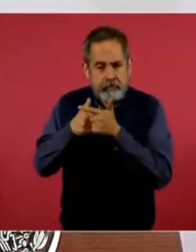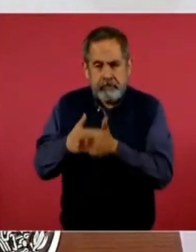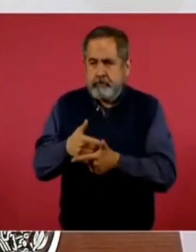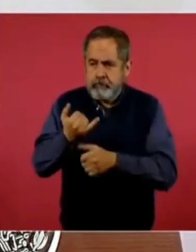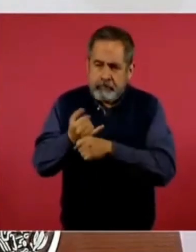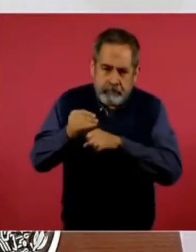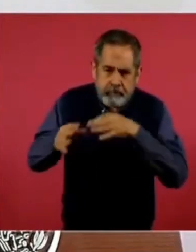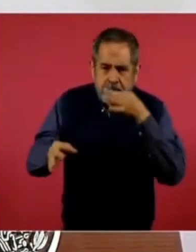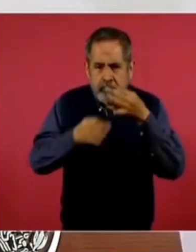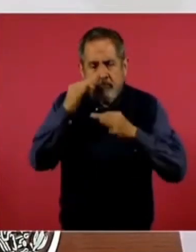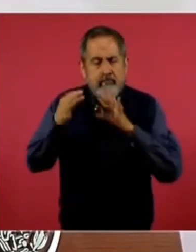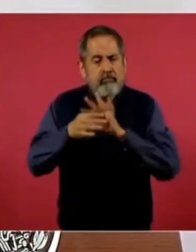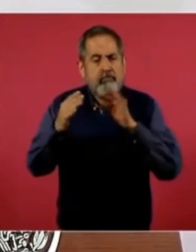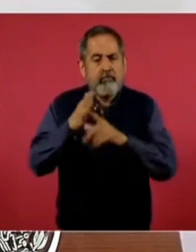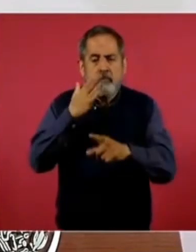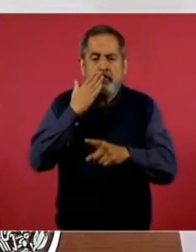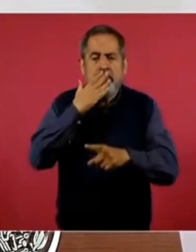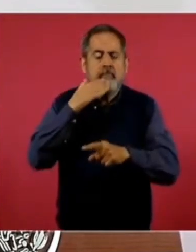el desarrollo de Sonora.